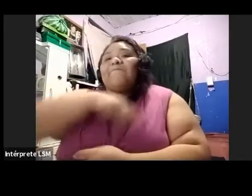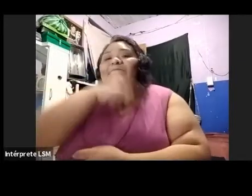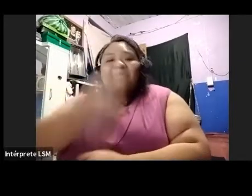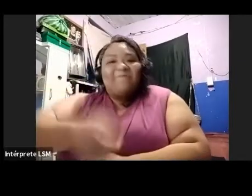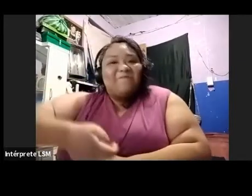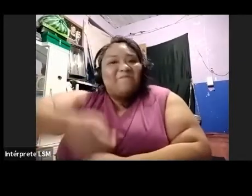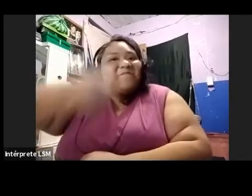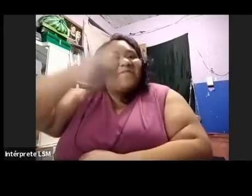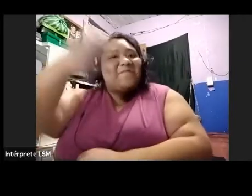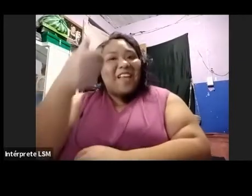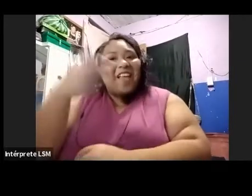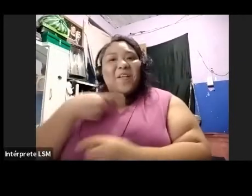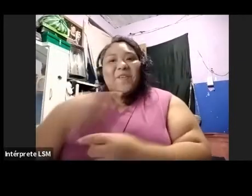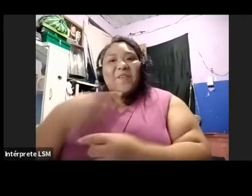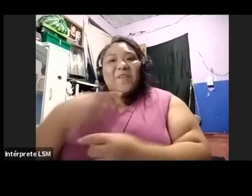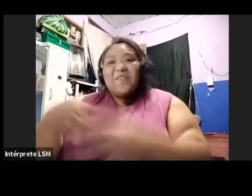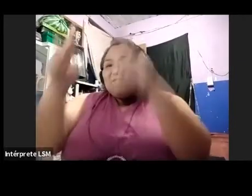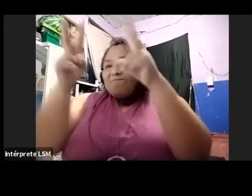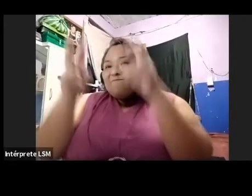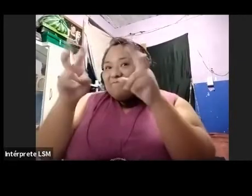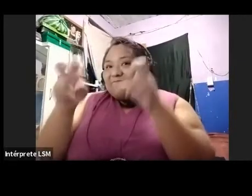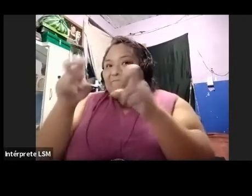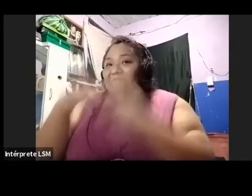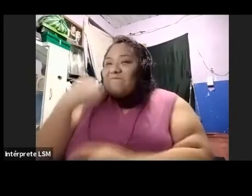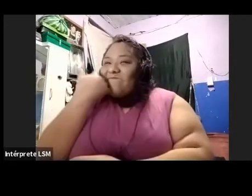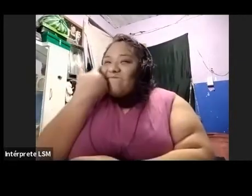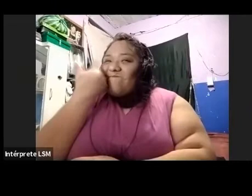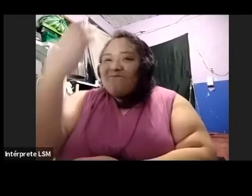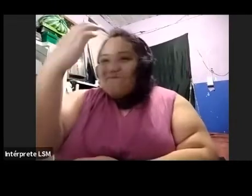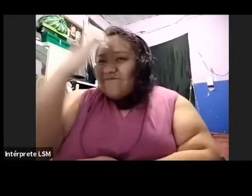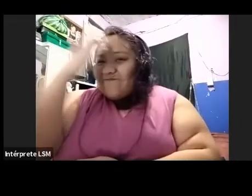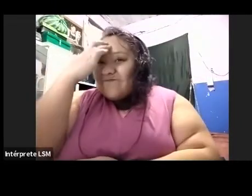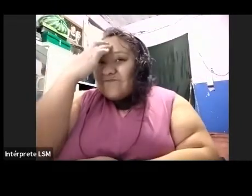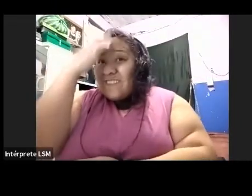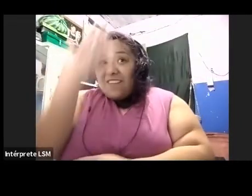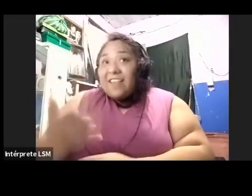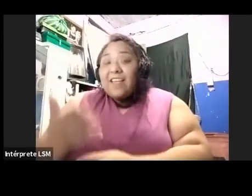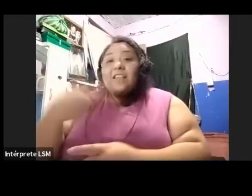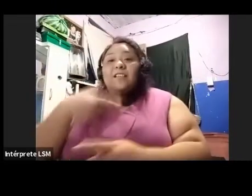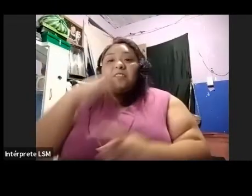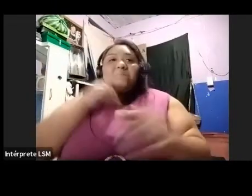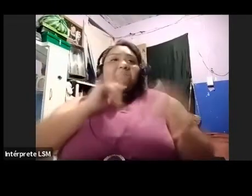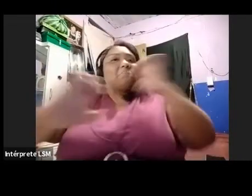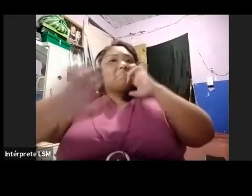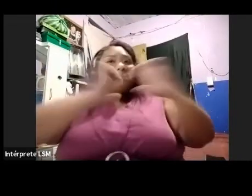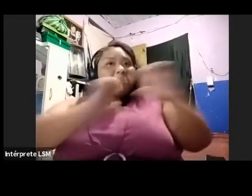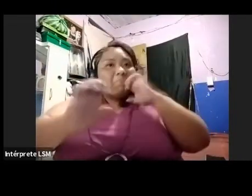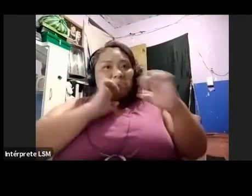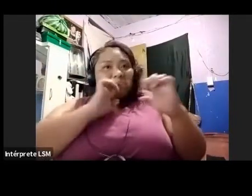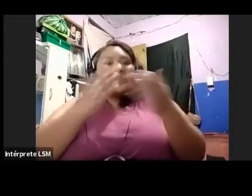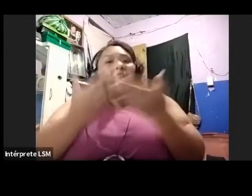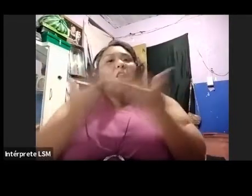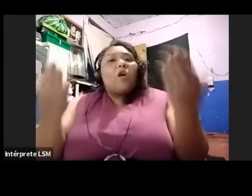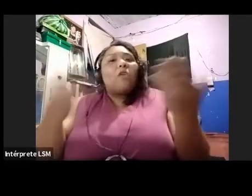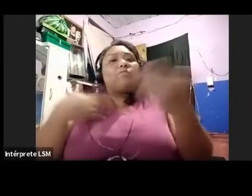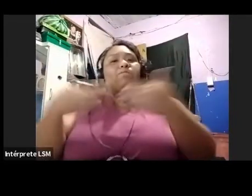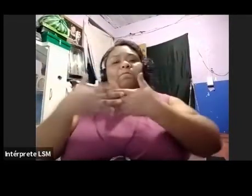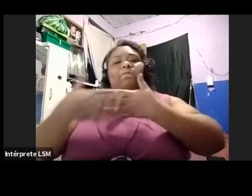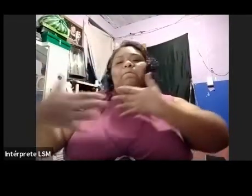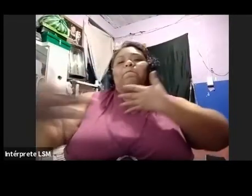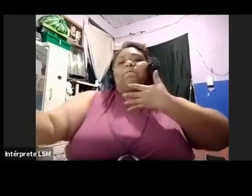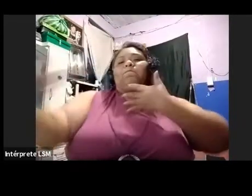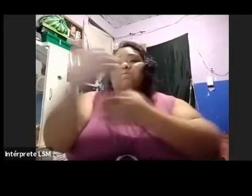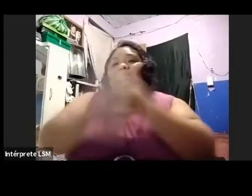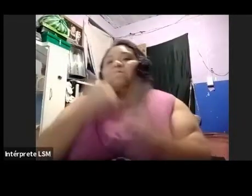de Te queremos conocer, entrevistas. Vamos a estar este año, es nuestra primera